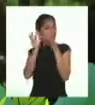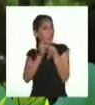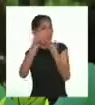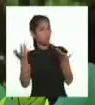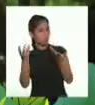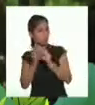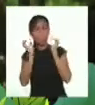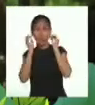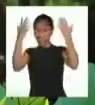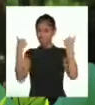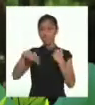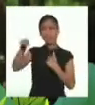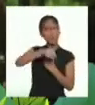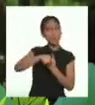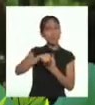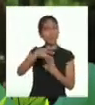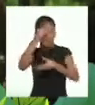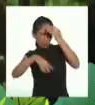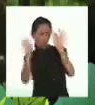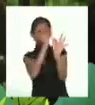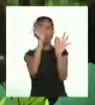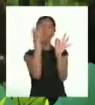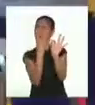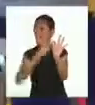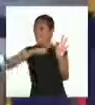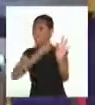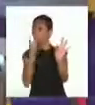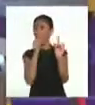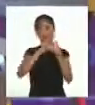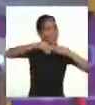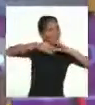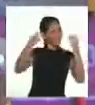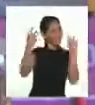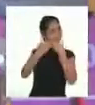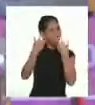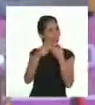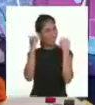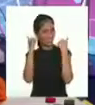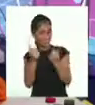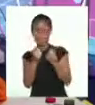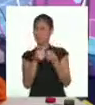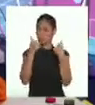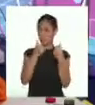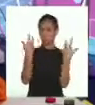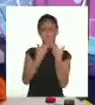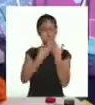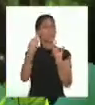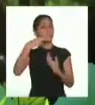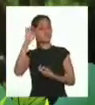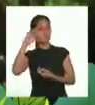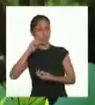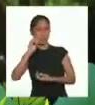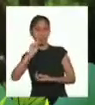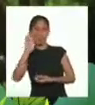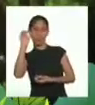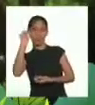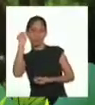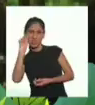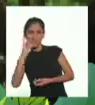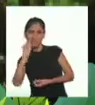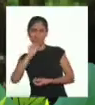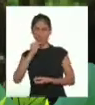de explicar por qué las mujeres saben de qué es tan bonito. ¡Muy bien! ¡Es una buena hipótesis! ¡Una